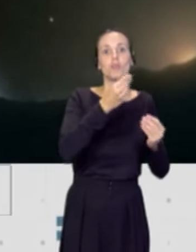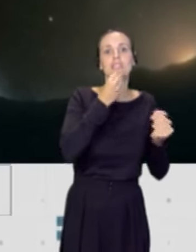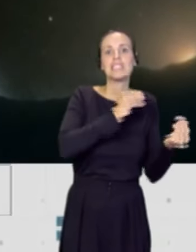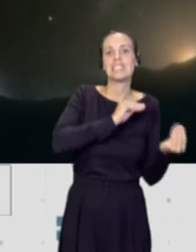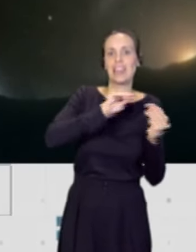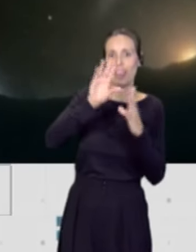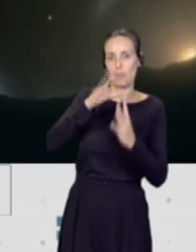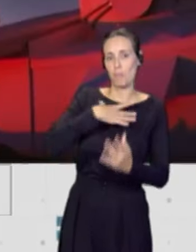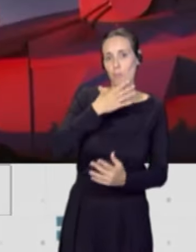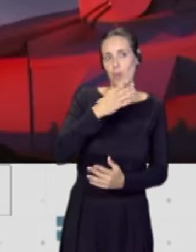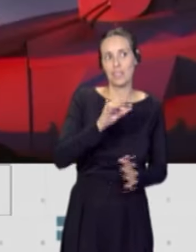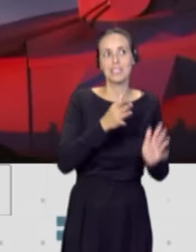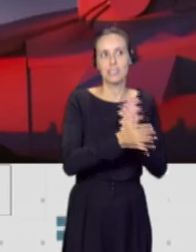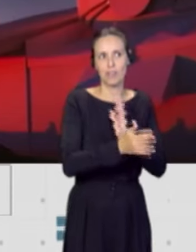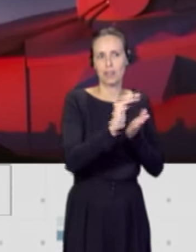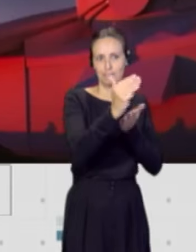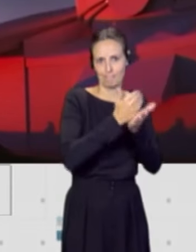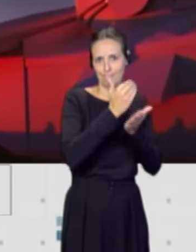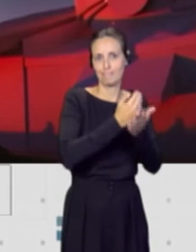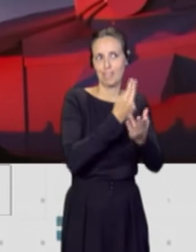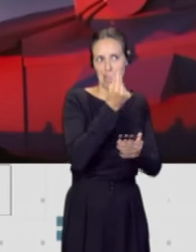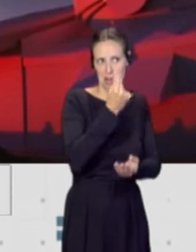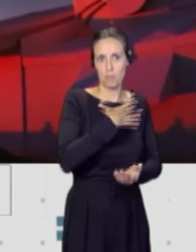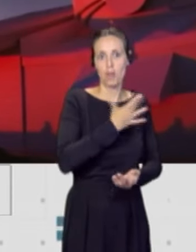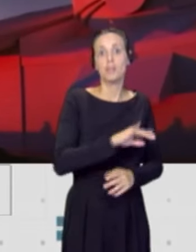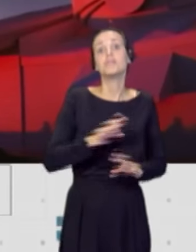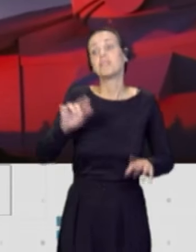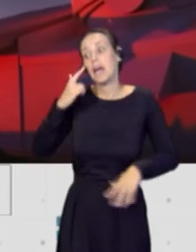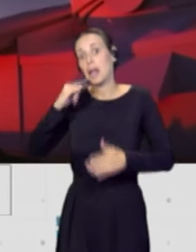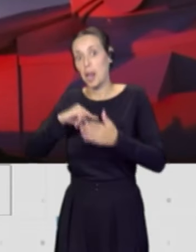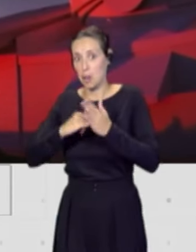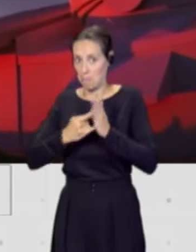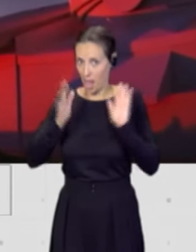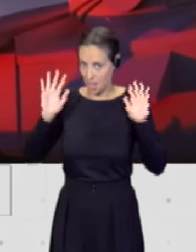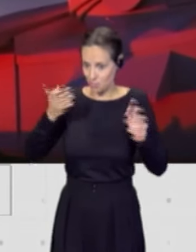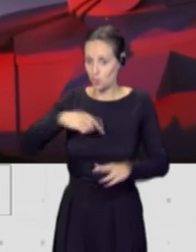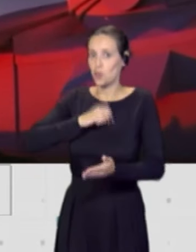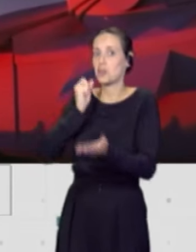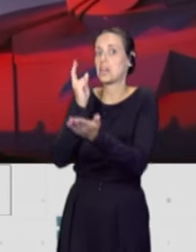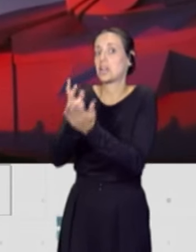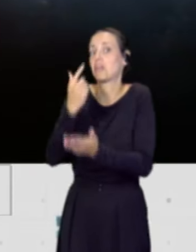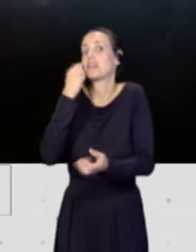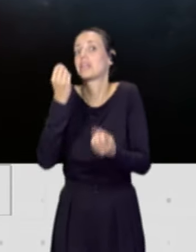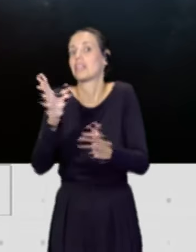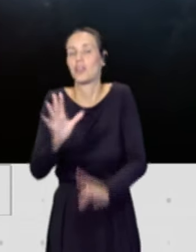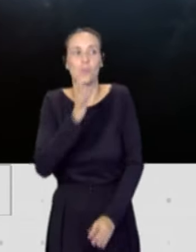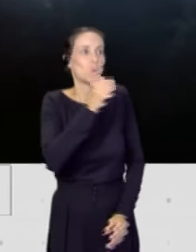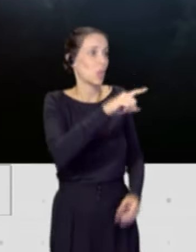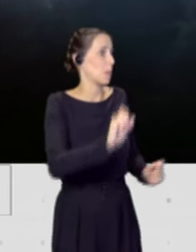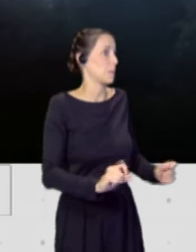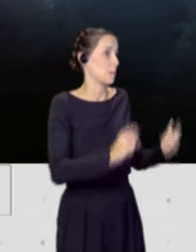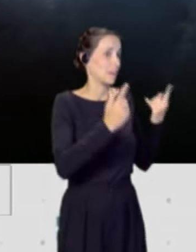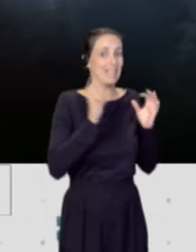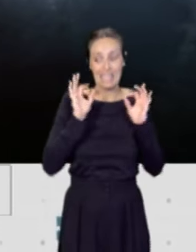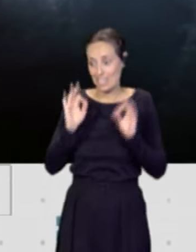un rédito económico. Ese es el plan, vamos a Riesgo y Ventura, estamos dejándonos la vida ahí, pero exactamente estamos de